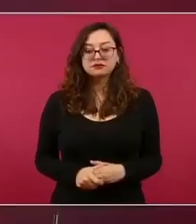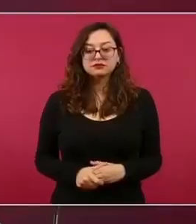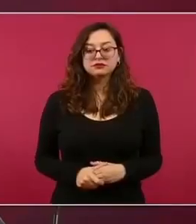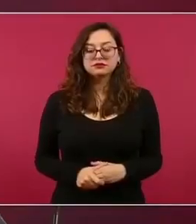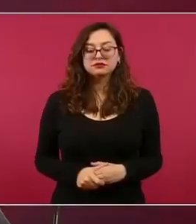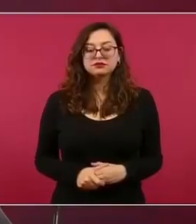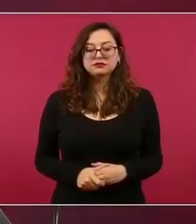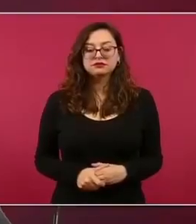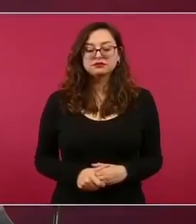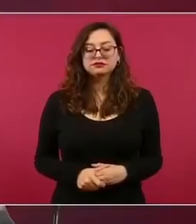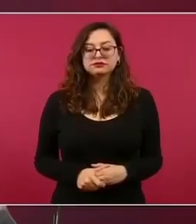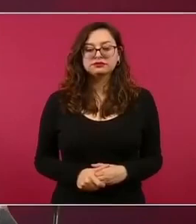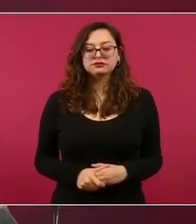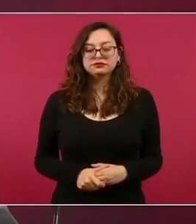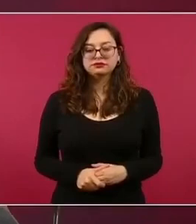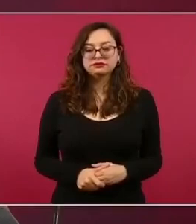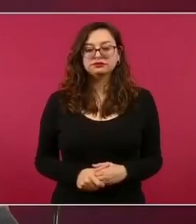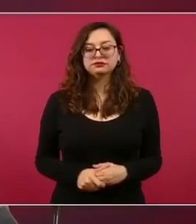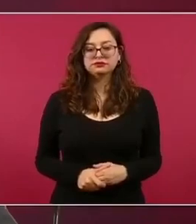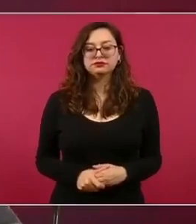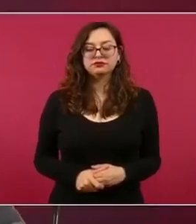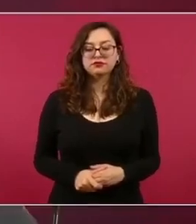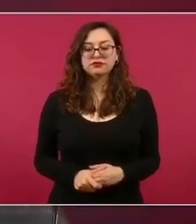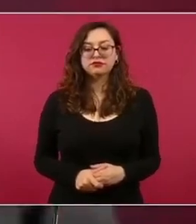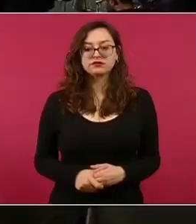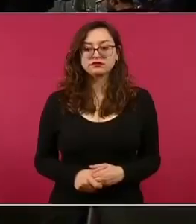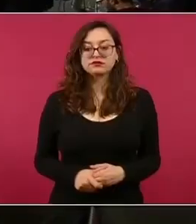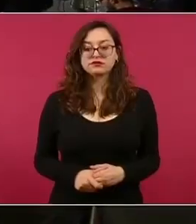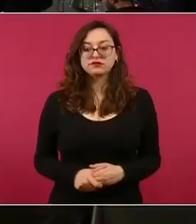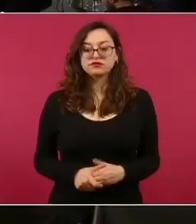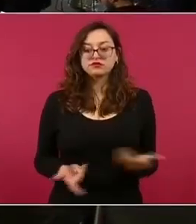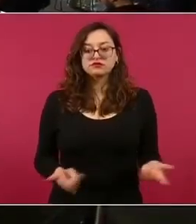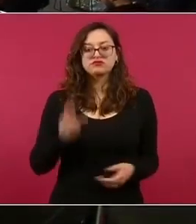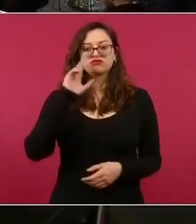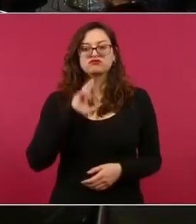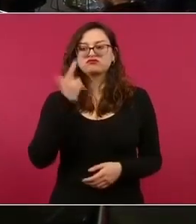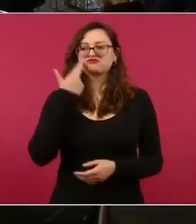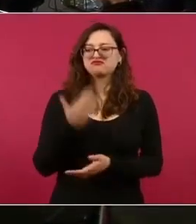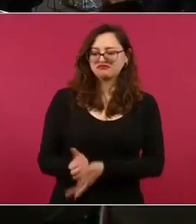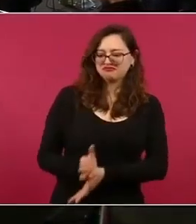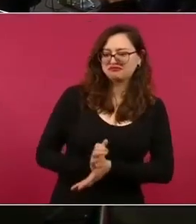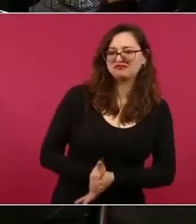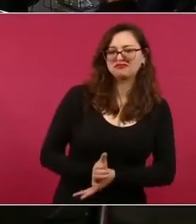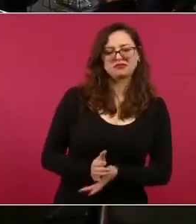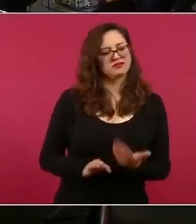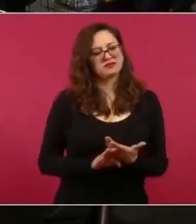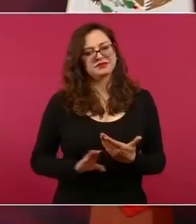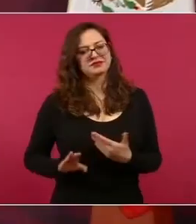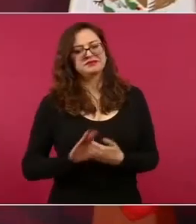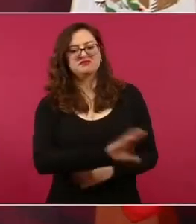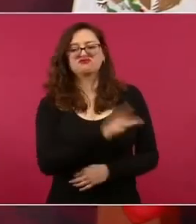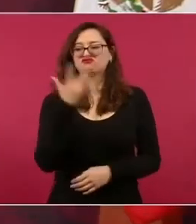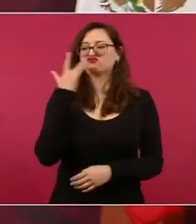que sigamos combatiendo el racismo, el